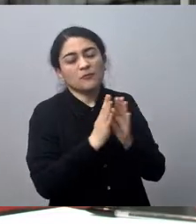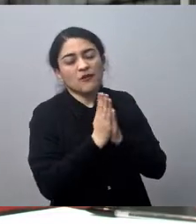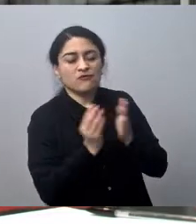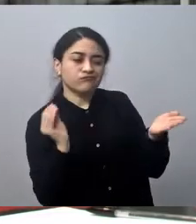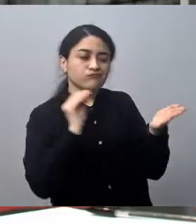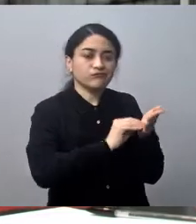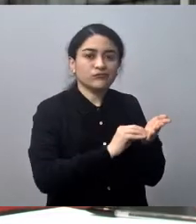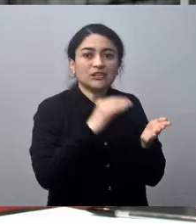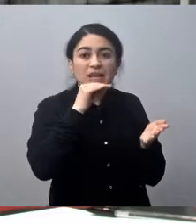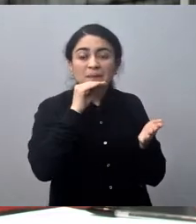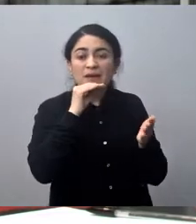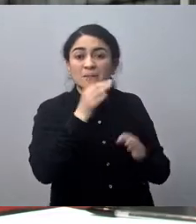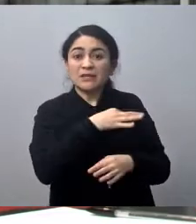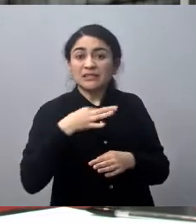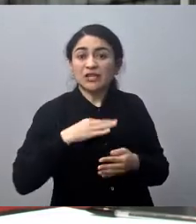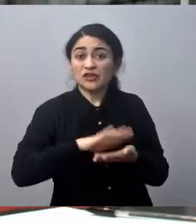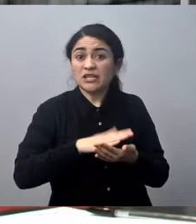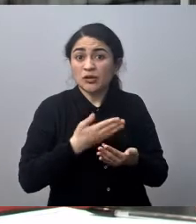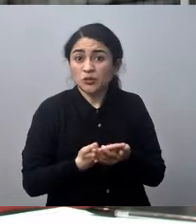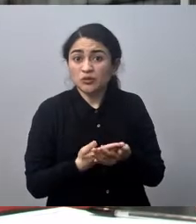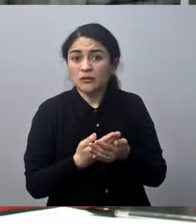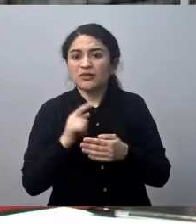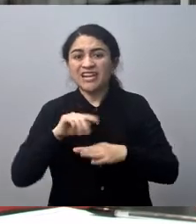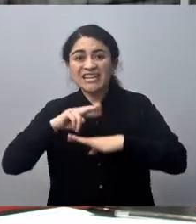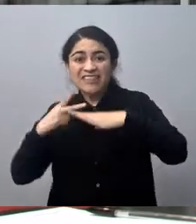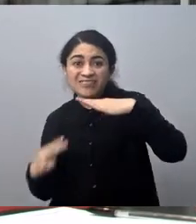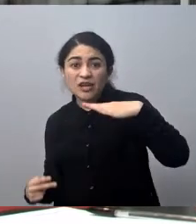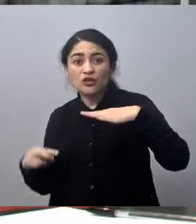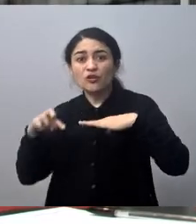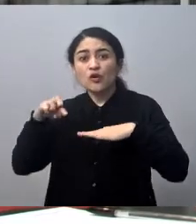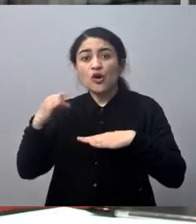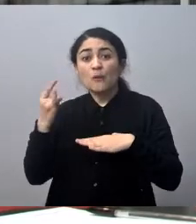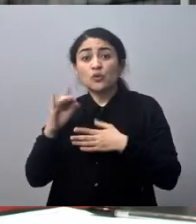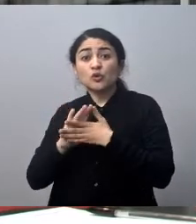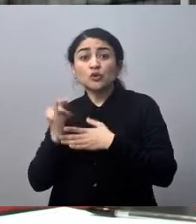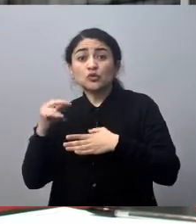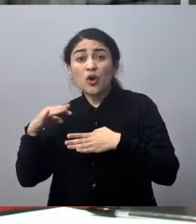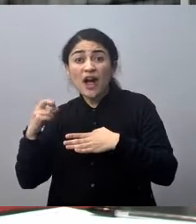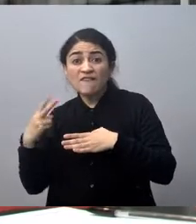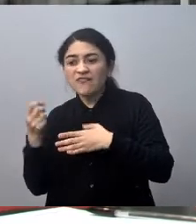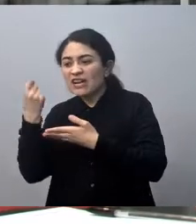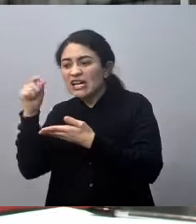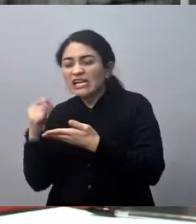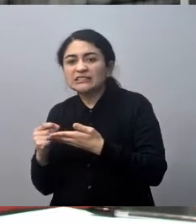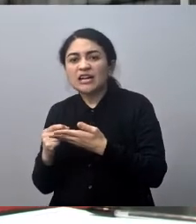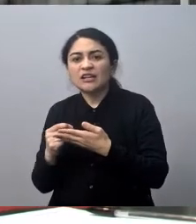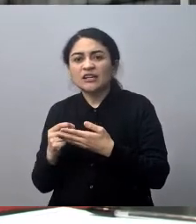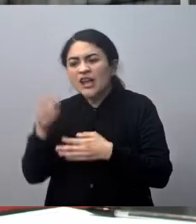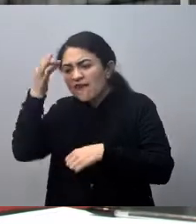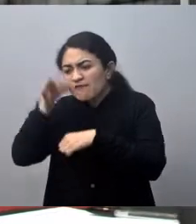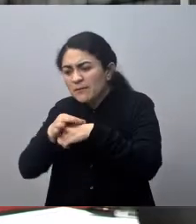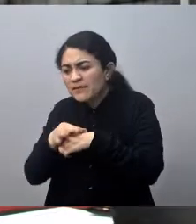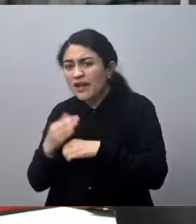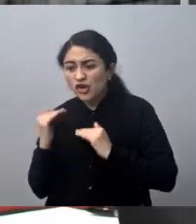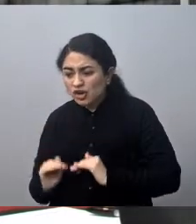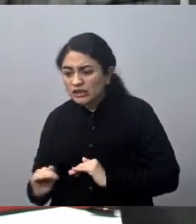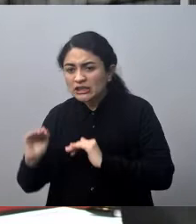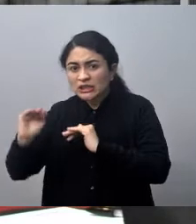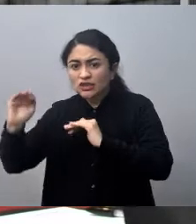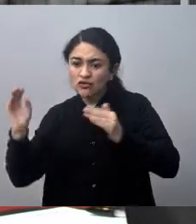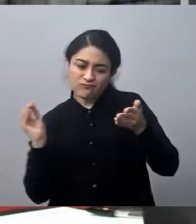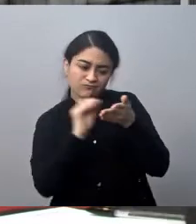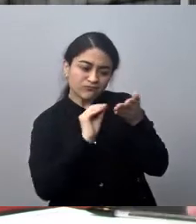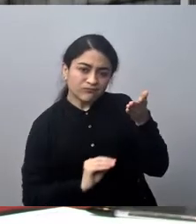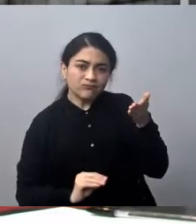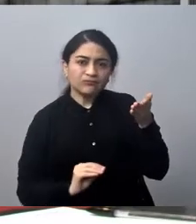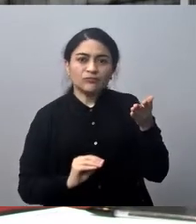Quintero Puchuncabí un análisis de las enfermedades de los niños que también incorporen un plan muy parecido a lo que ocurrió en Arica